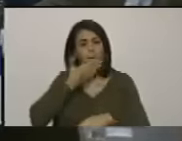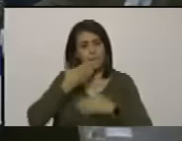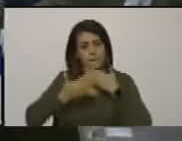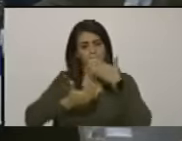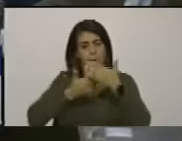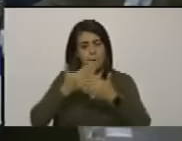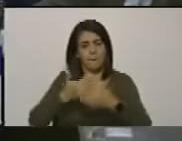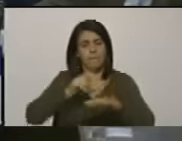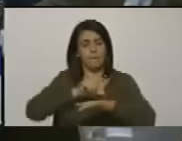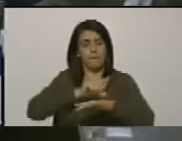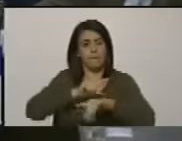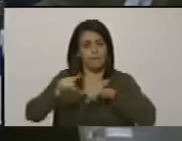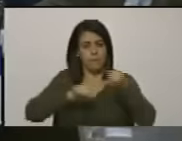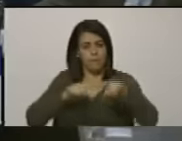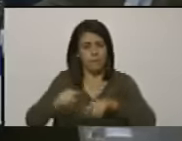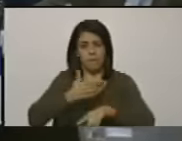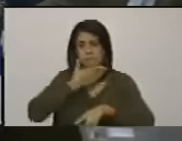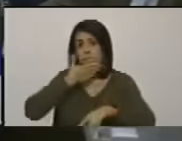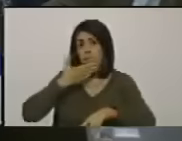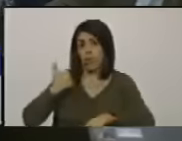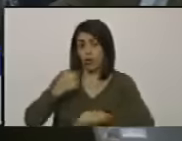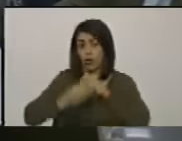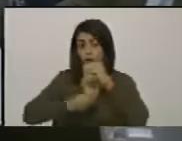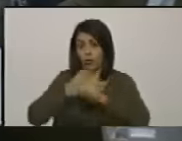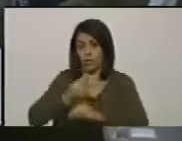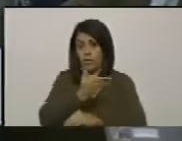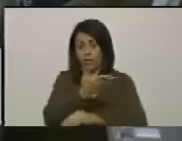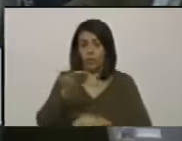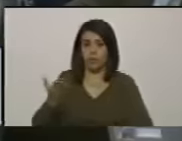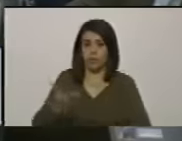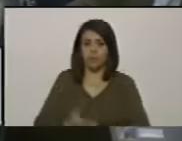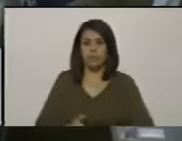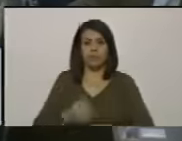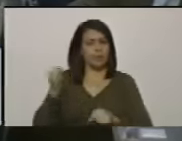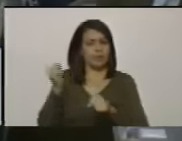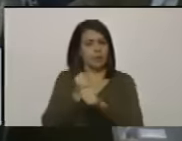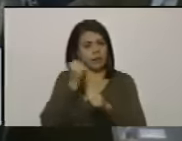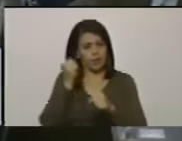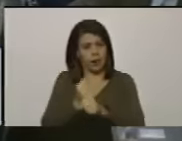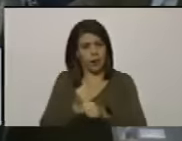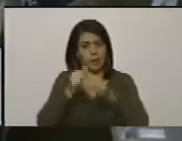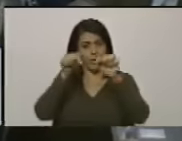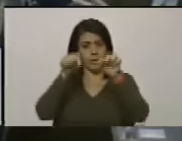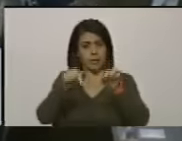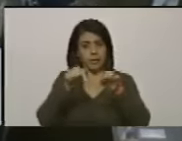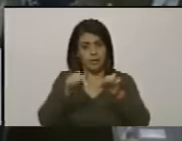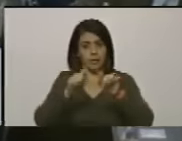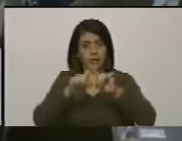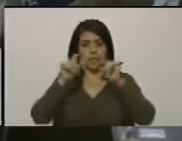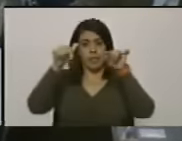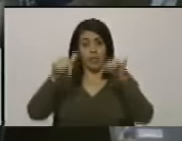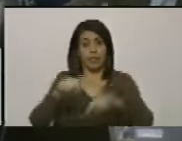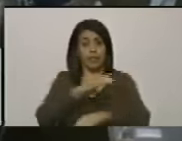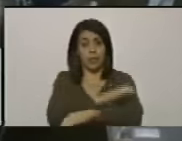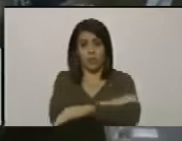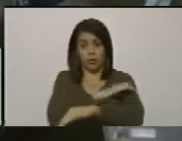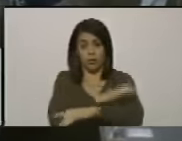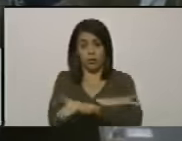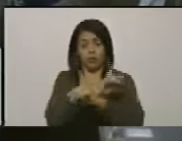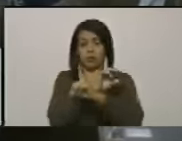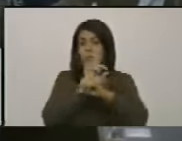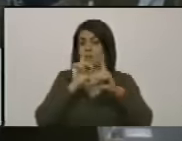se puede gobernar mucho mejor de lo que ustedes lo hacen y vamos a trabajar para eso esta oposición